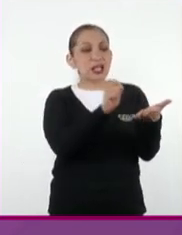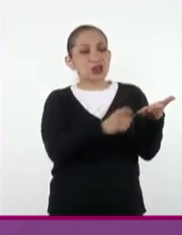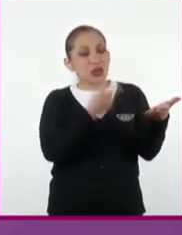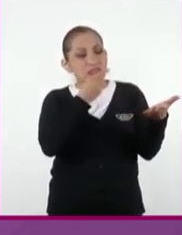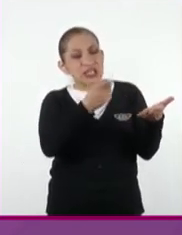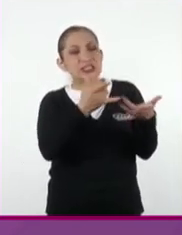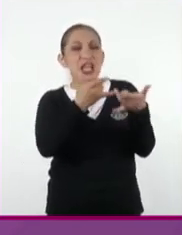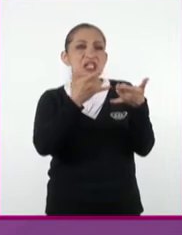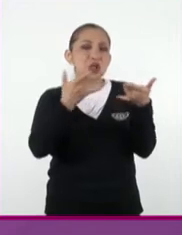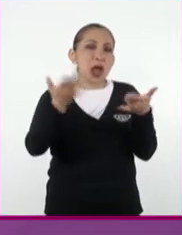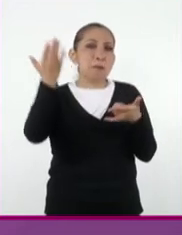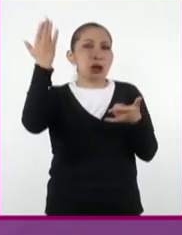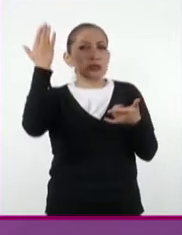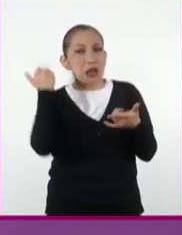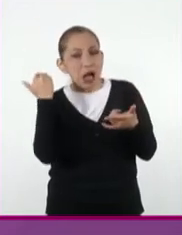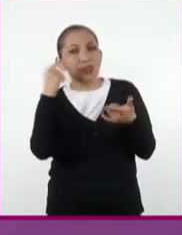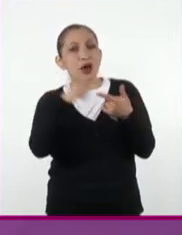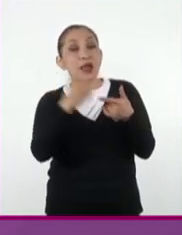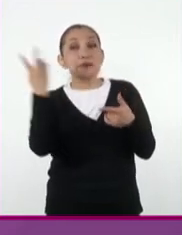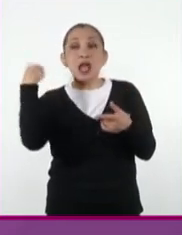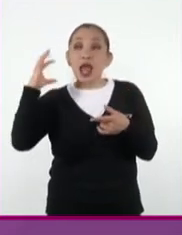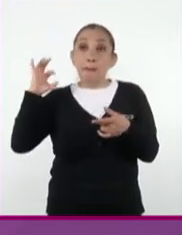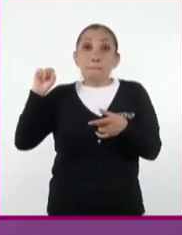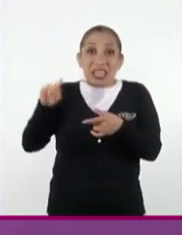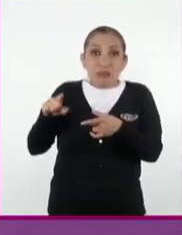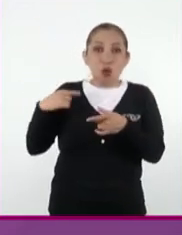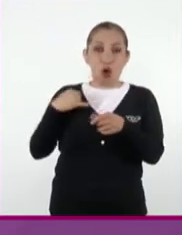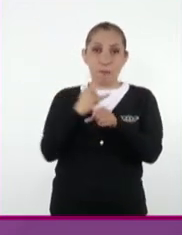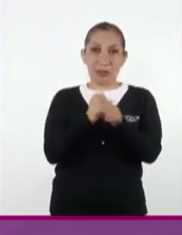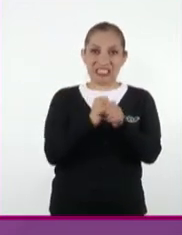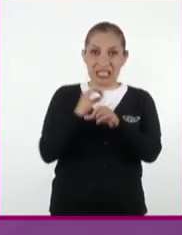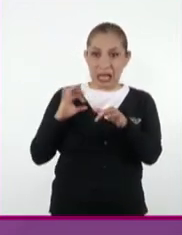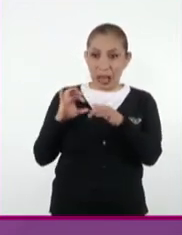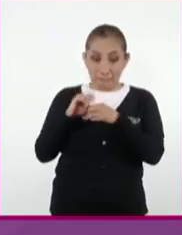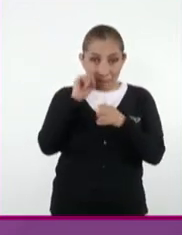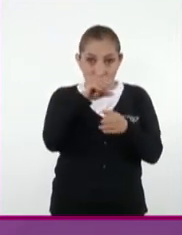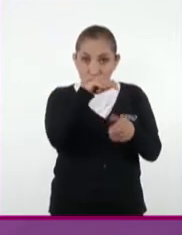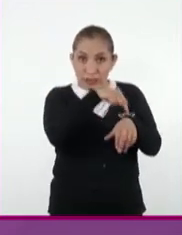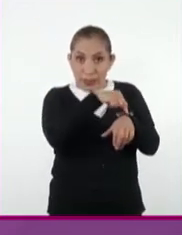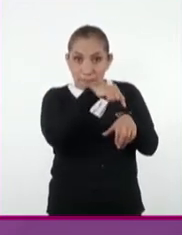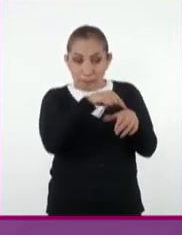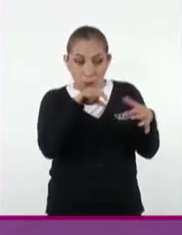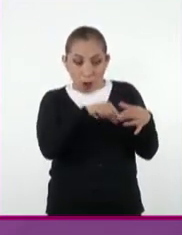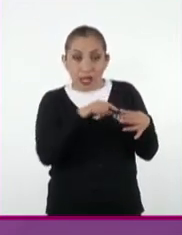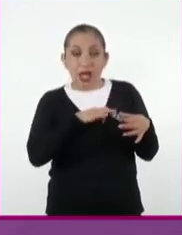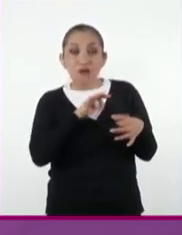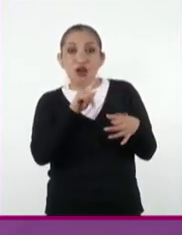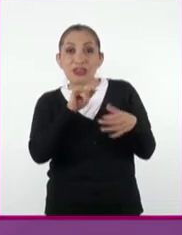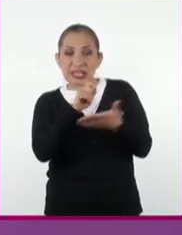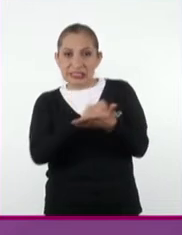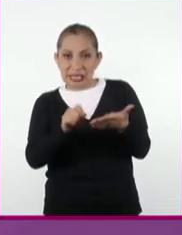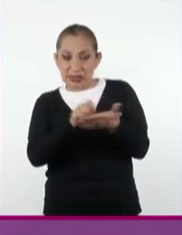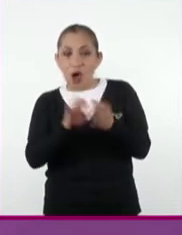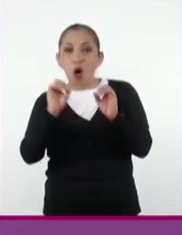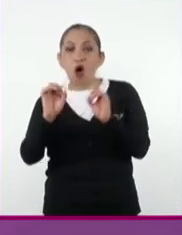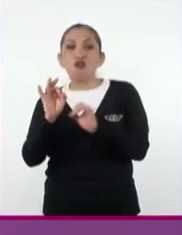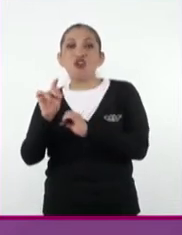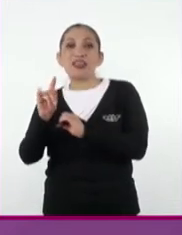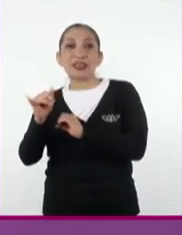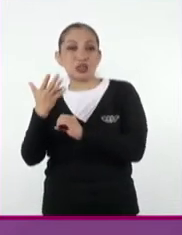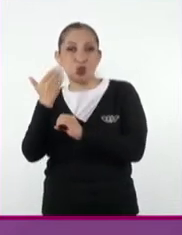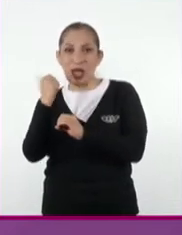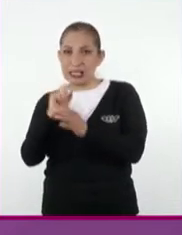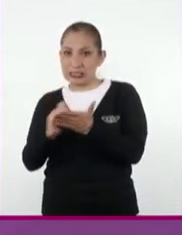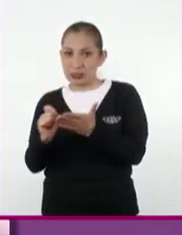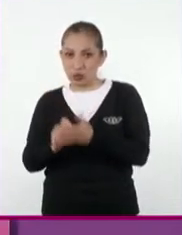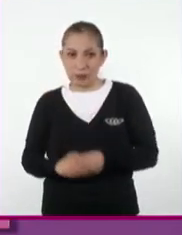hablan del pasado y provienen de la época que investiga el historiador y se dividen en fuentes escritas y fuentes no